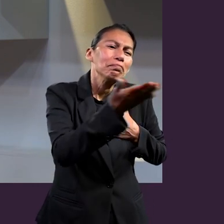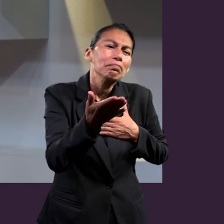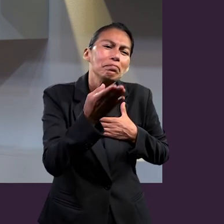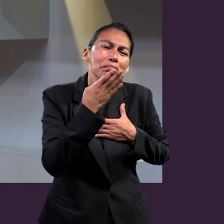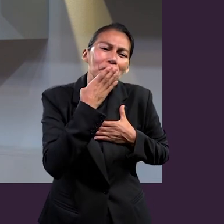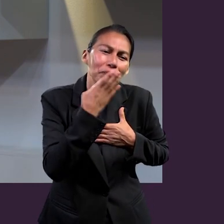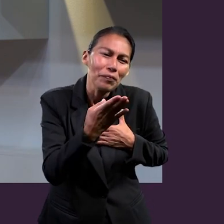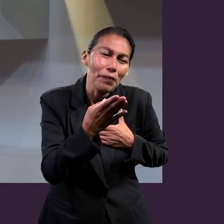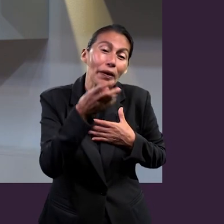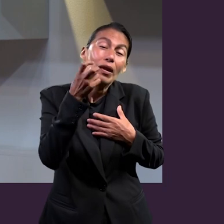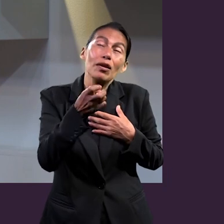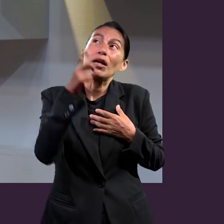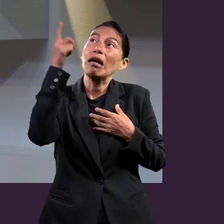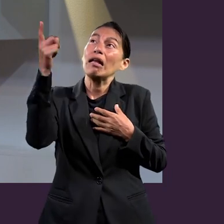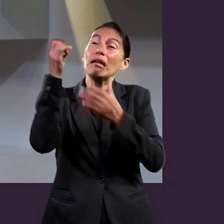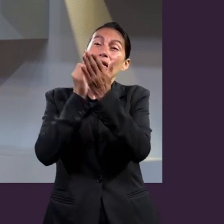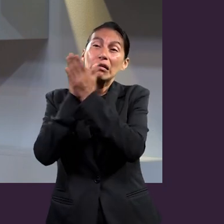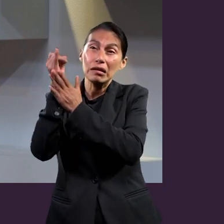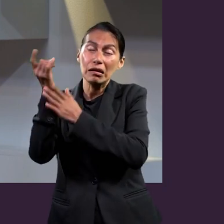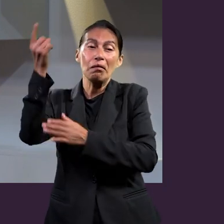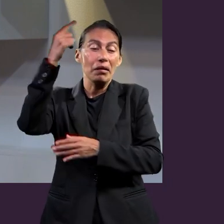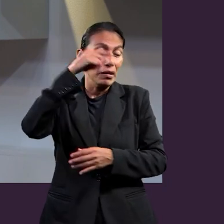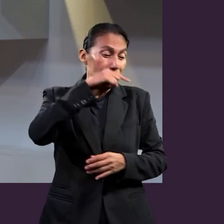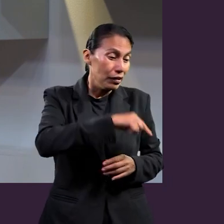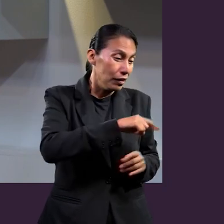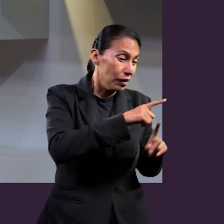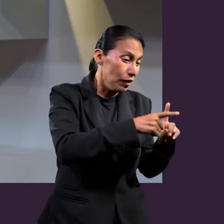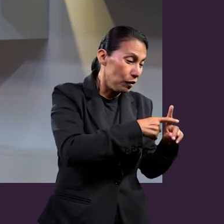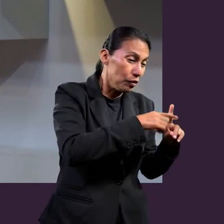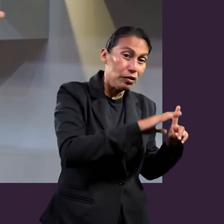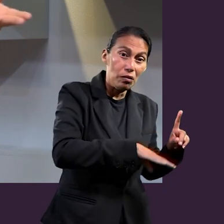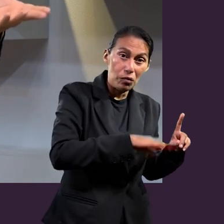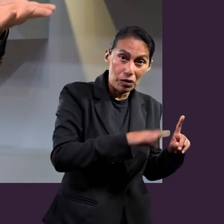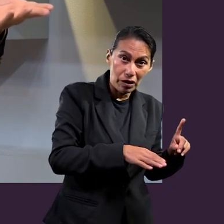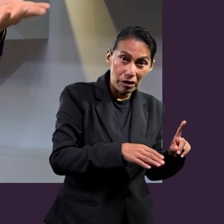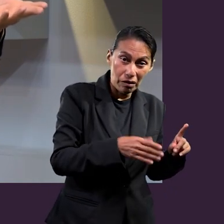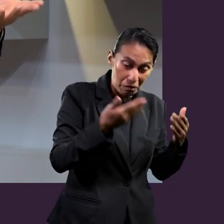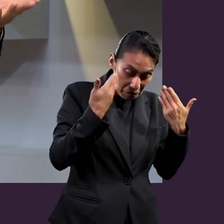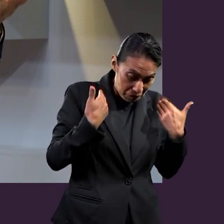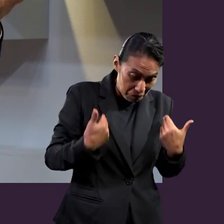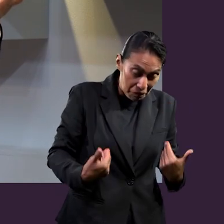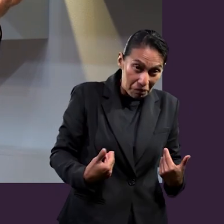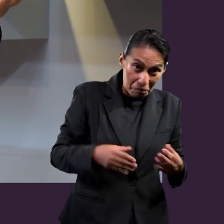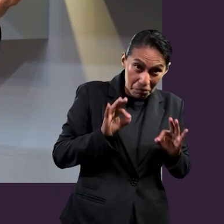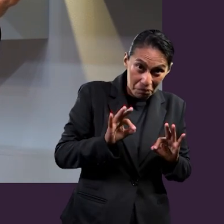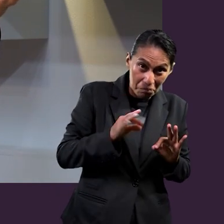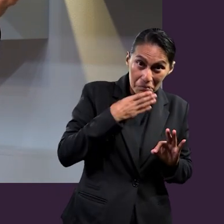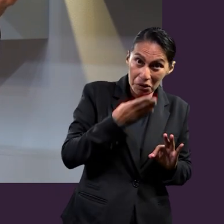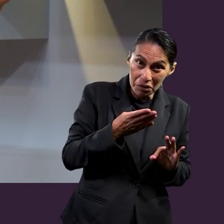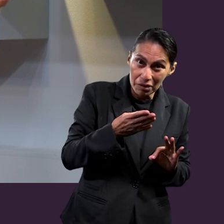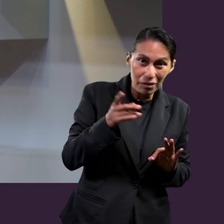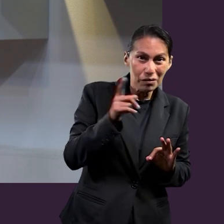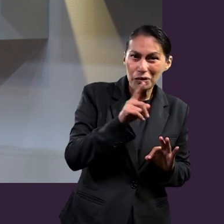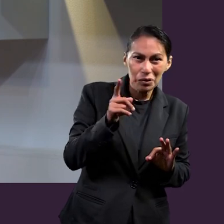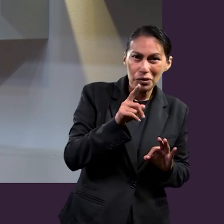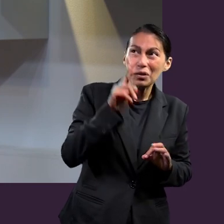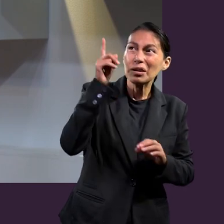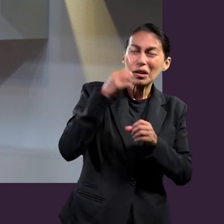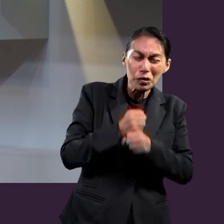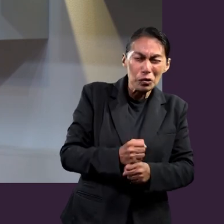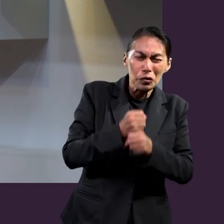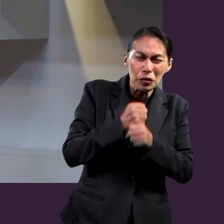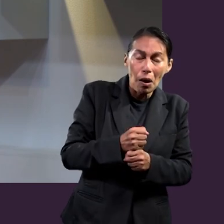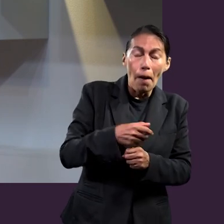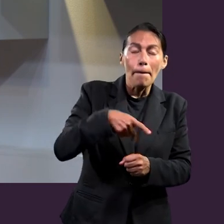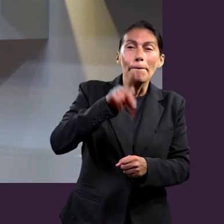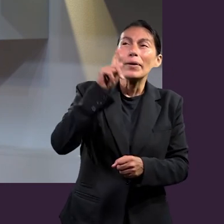como buscaría mi bien, ¿no? Realmente cuando Jesús murió en la cruz no tuvo ningún bien físico, ¿no? Pero lo hizo porque para Él nosotros